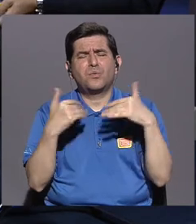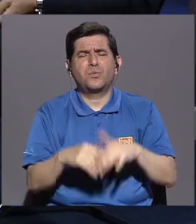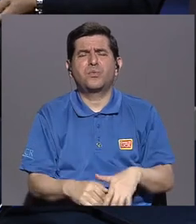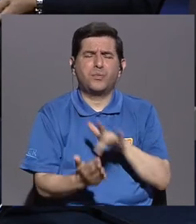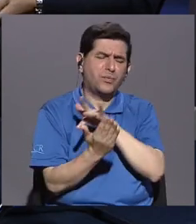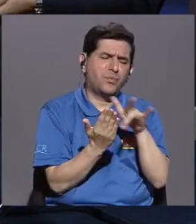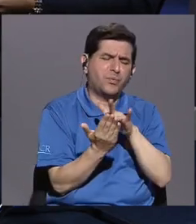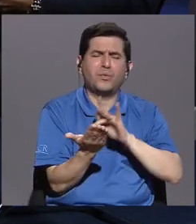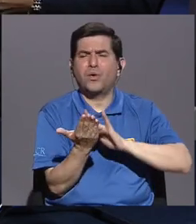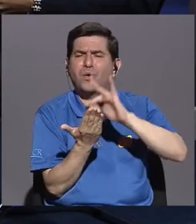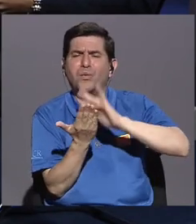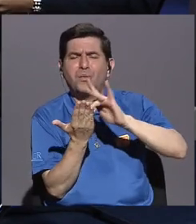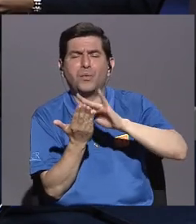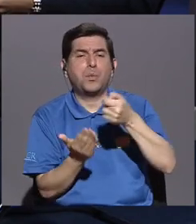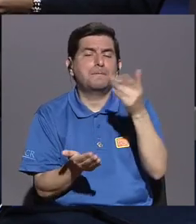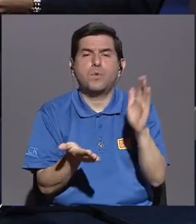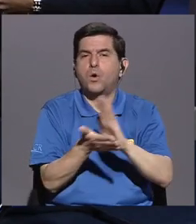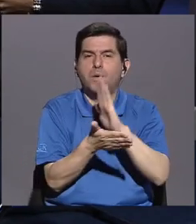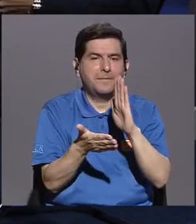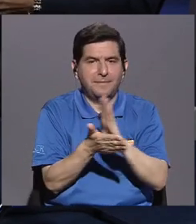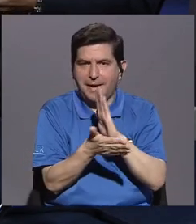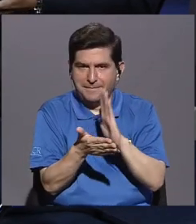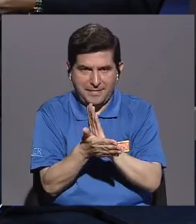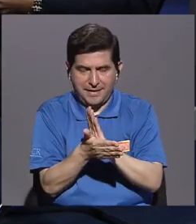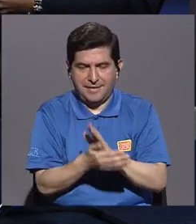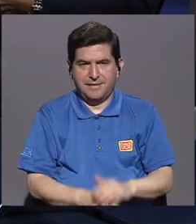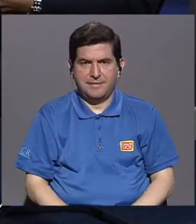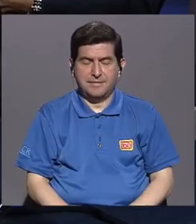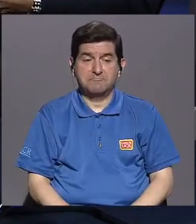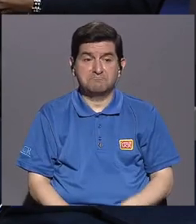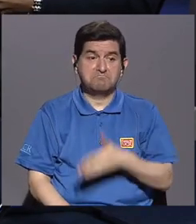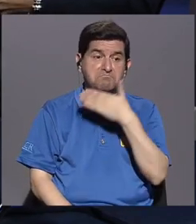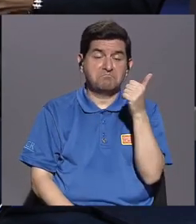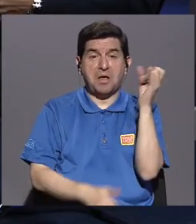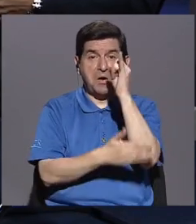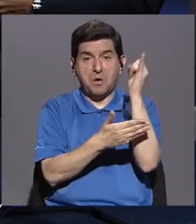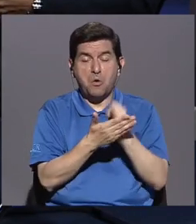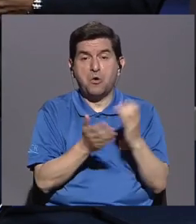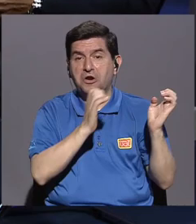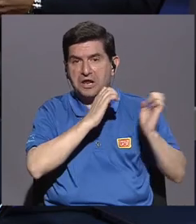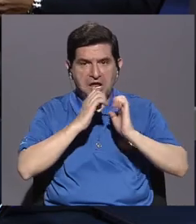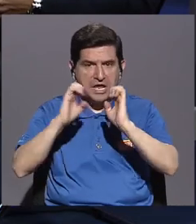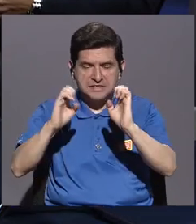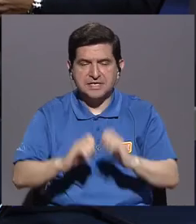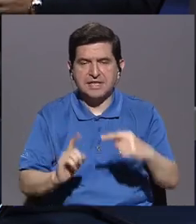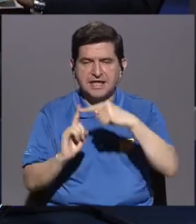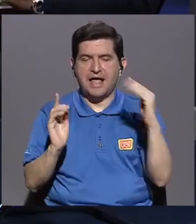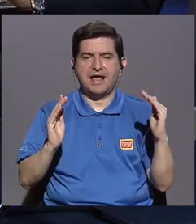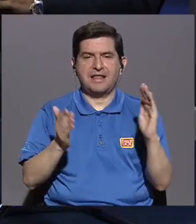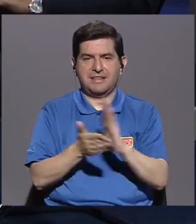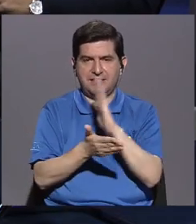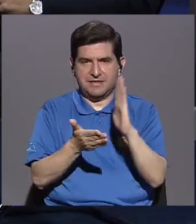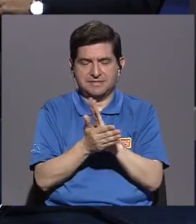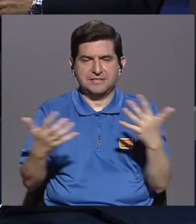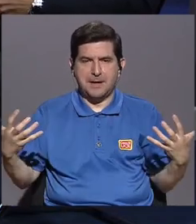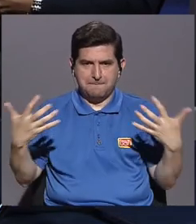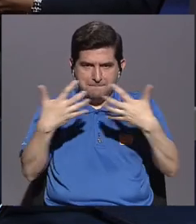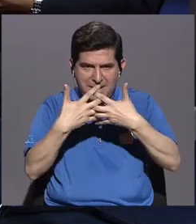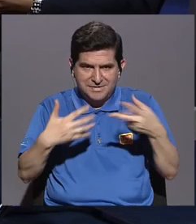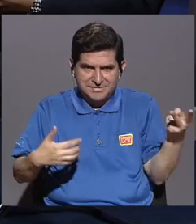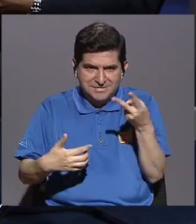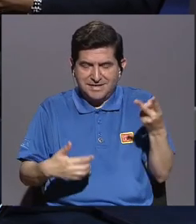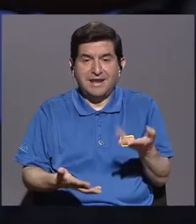tablet, mucho celular y poco papel. Bueno, ¿por qué mejor no diseñamos una estrategia desde el papel que combine los dos